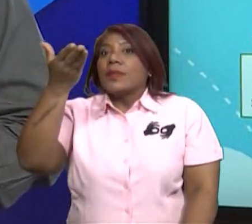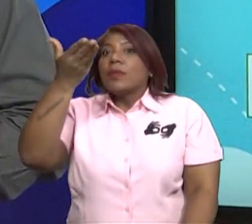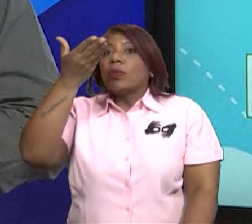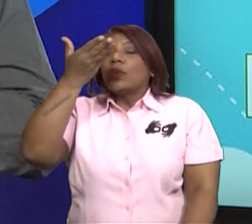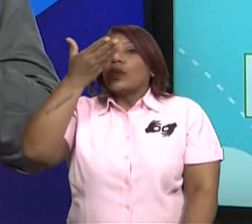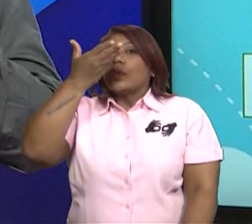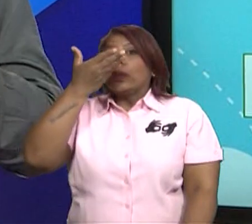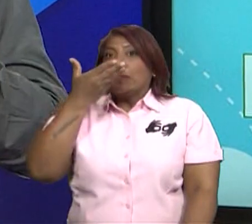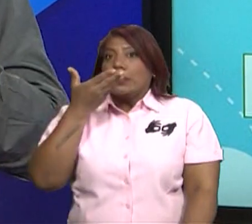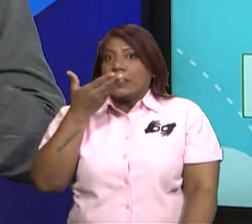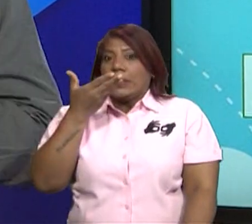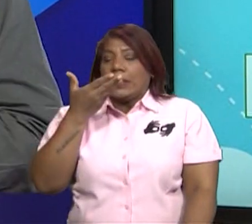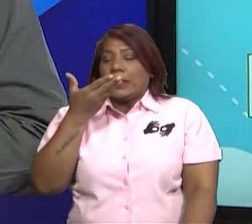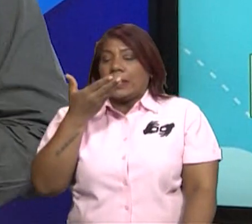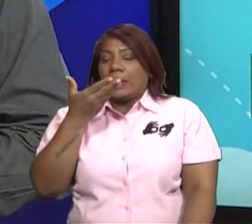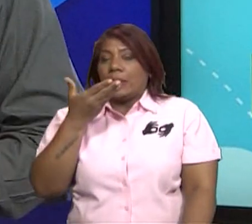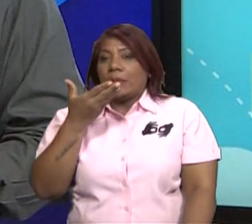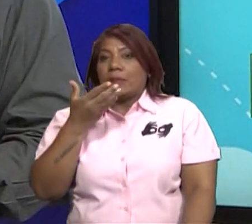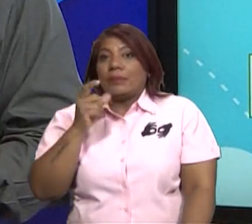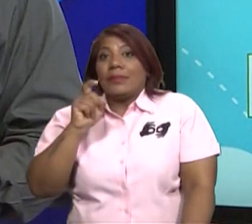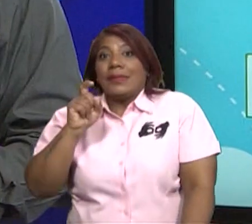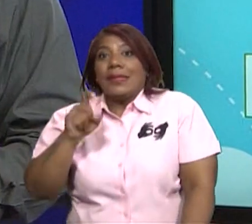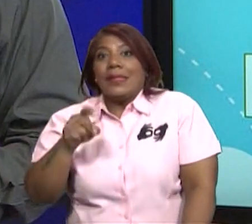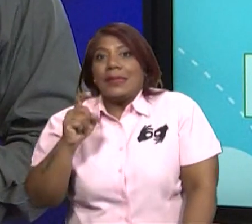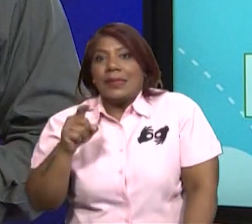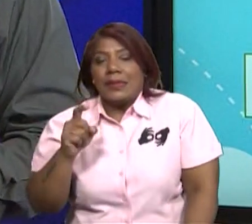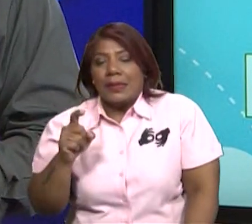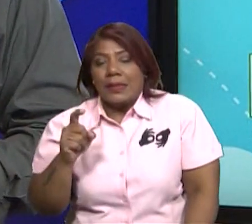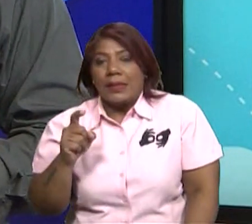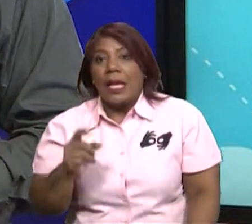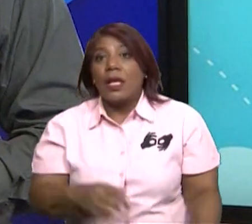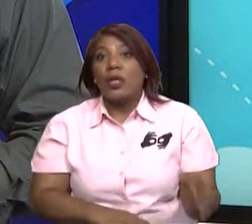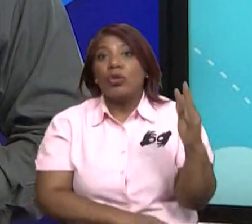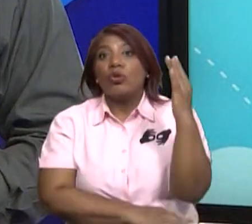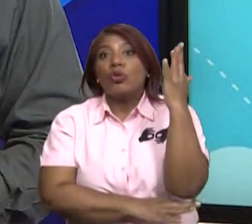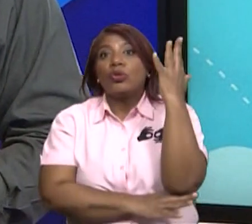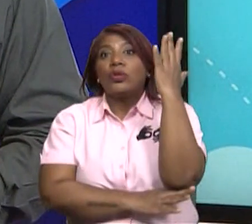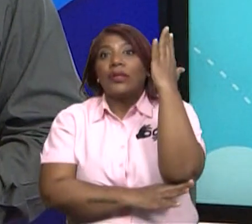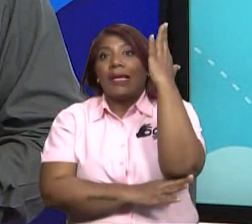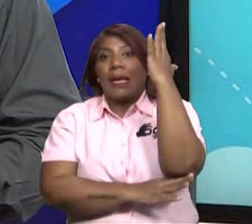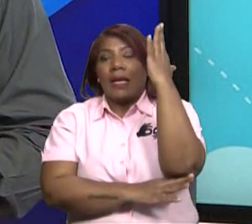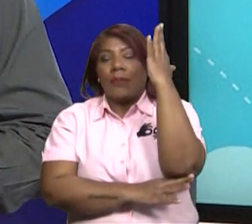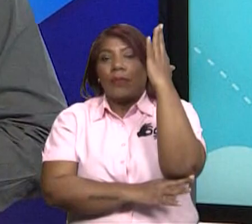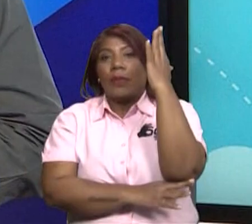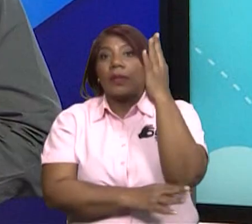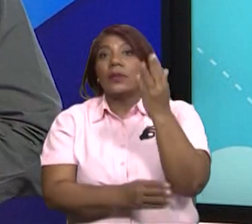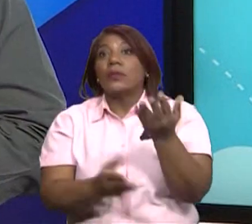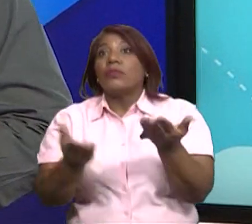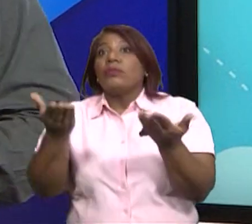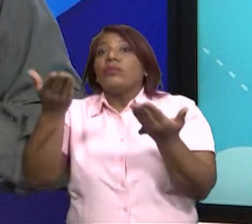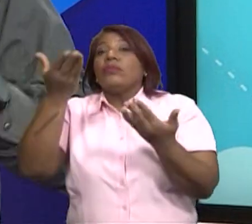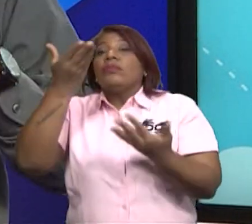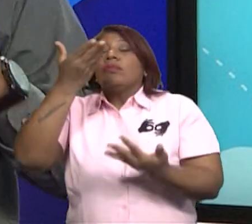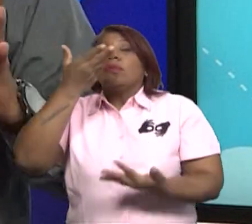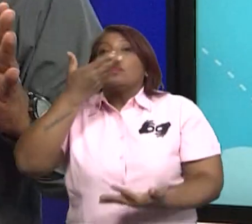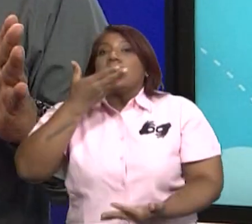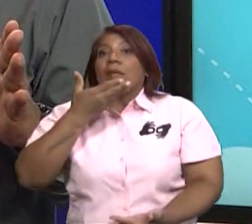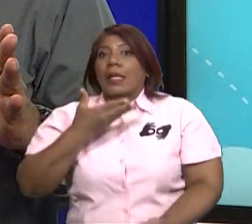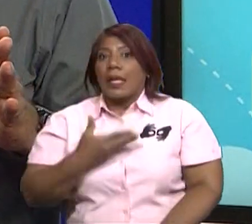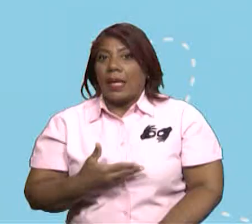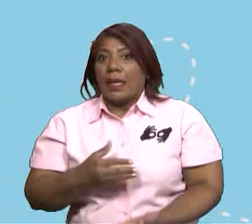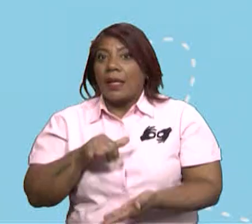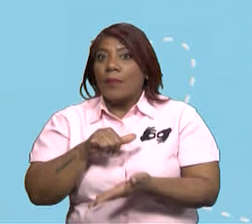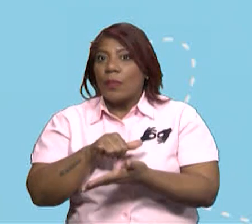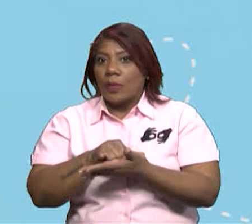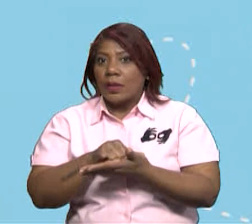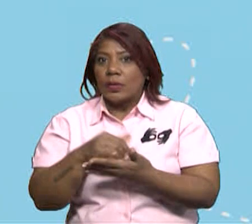Ya, son consecuencias que estamos haciendo nosotros, los seres humanos. ¿Ok? Muy bien. Volviendo a